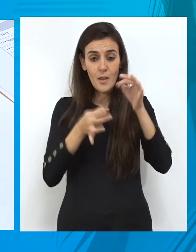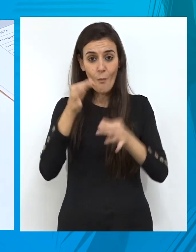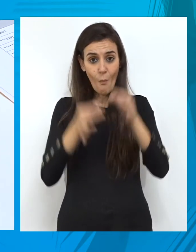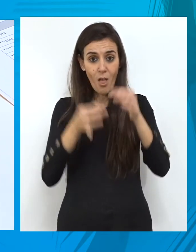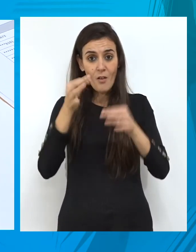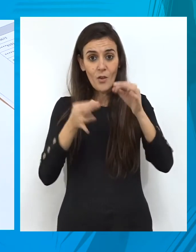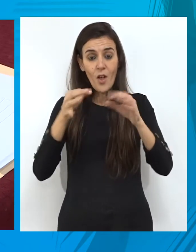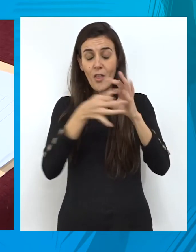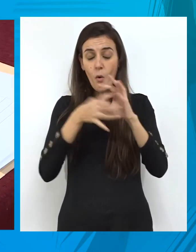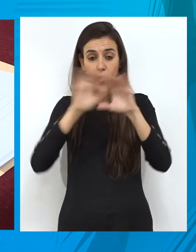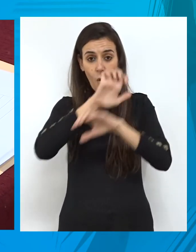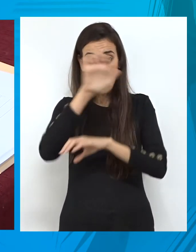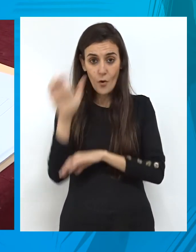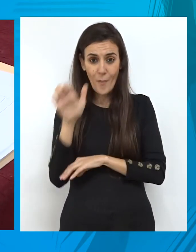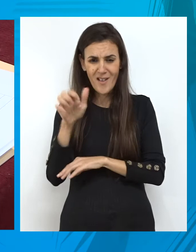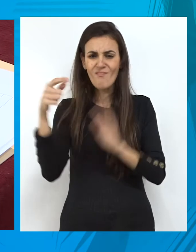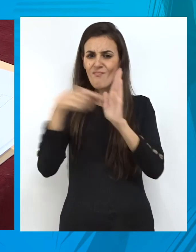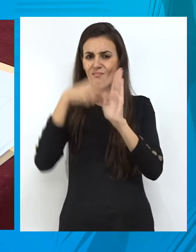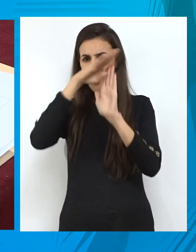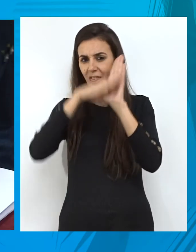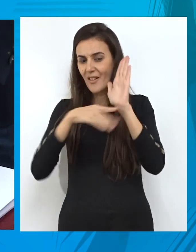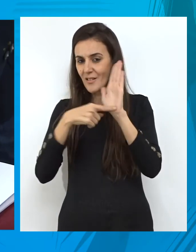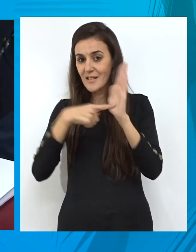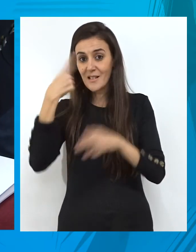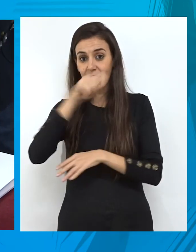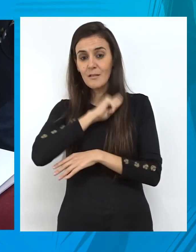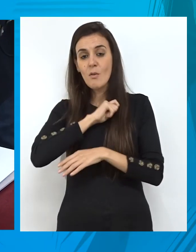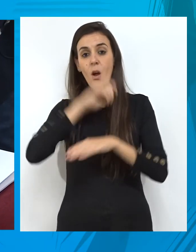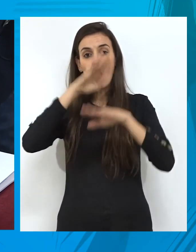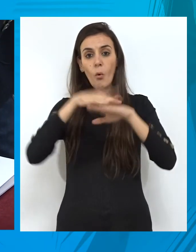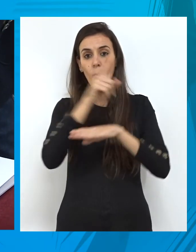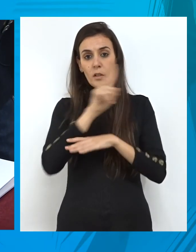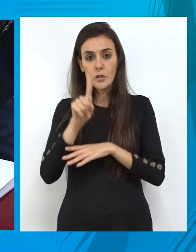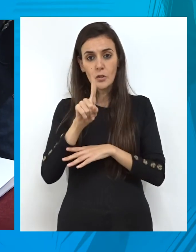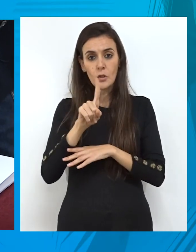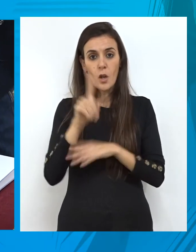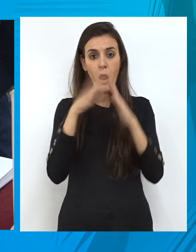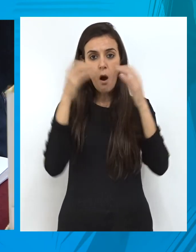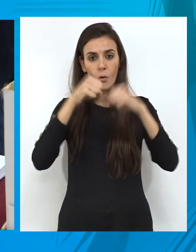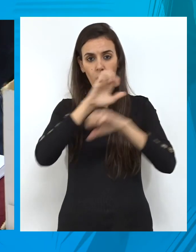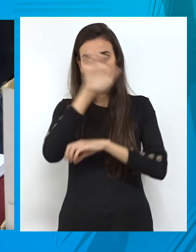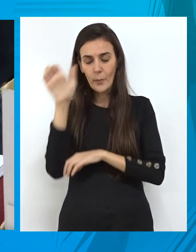Justicia de la Unión Europea esclarecerá si en España se han incumplido los acuerdos europeos.